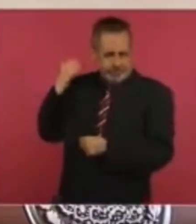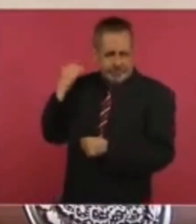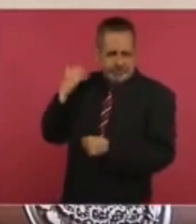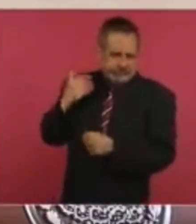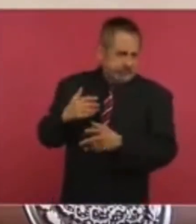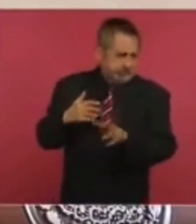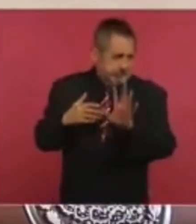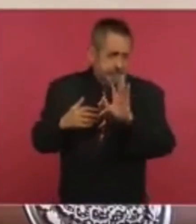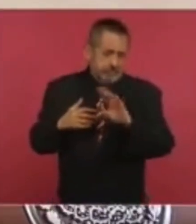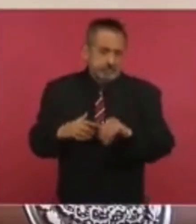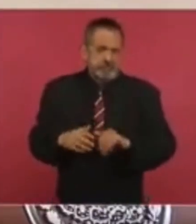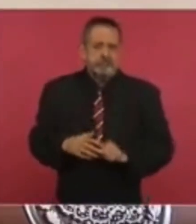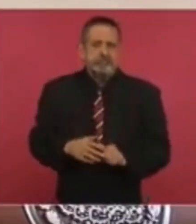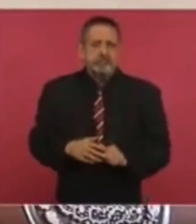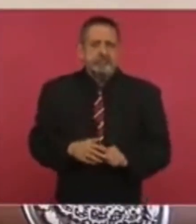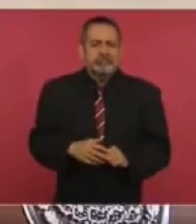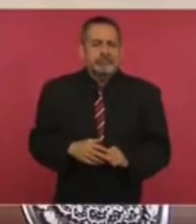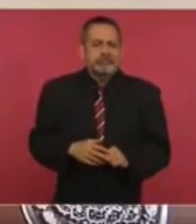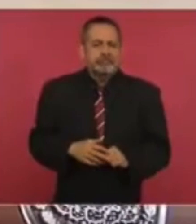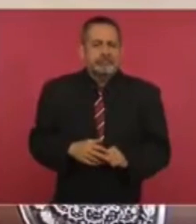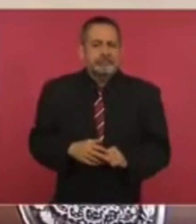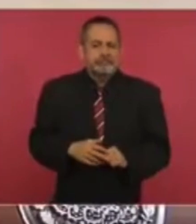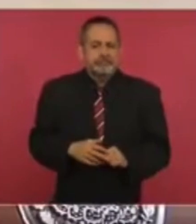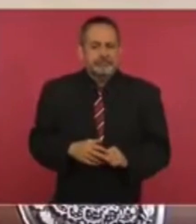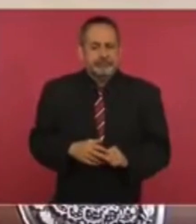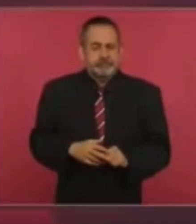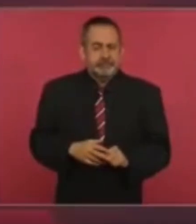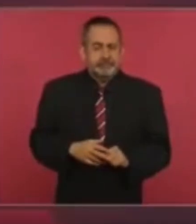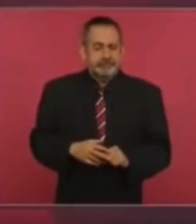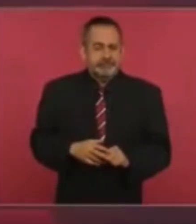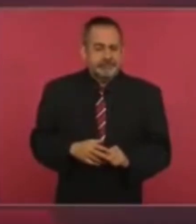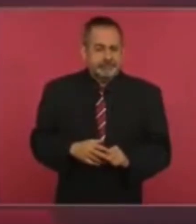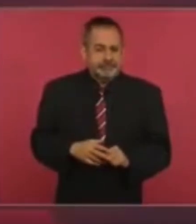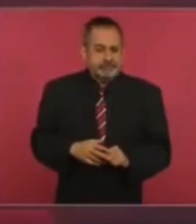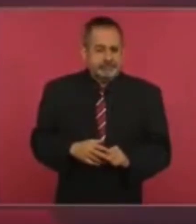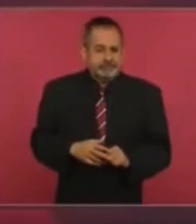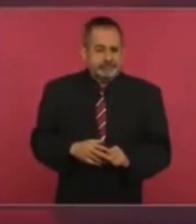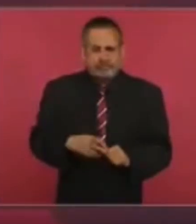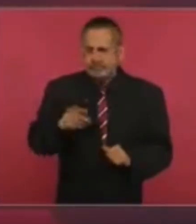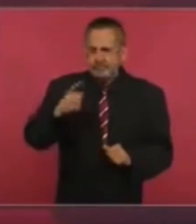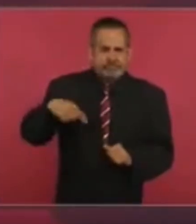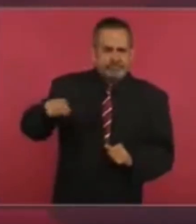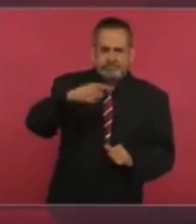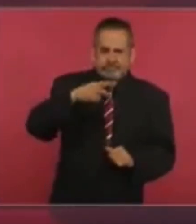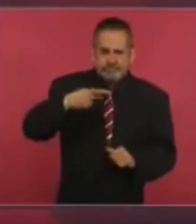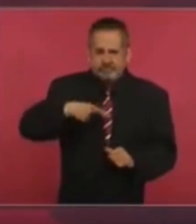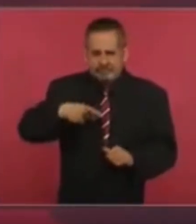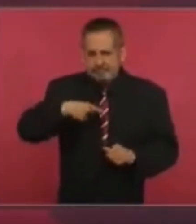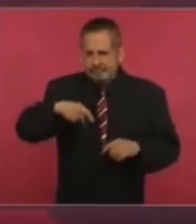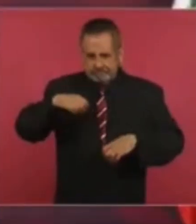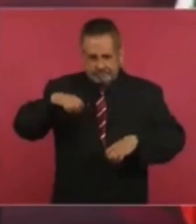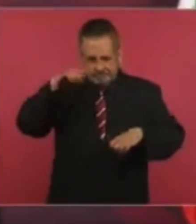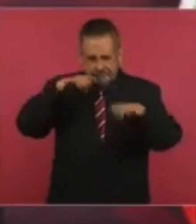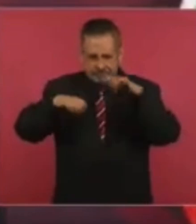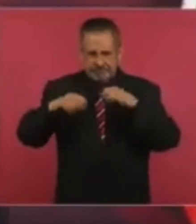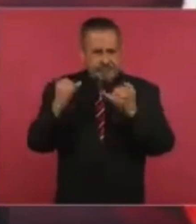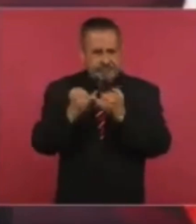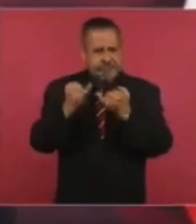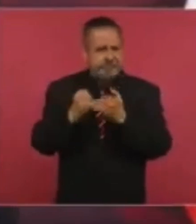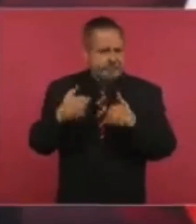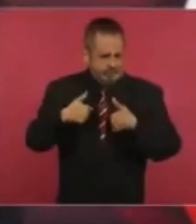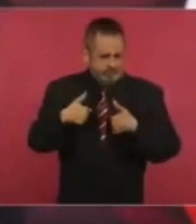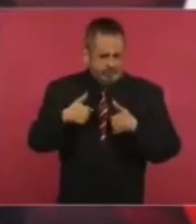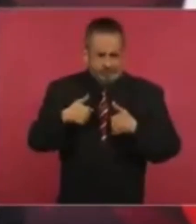y ya son gentes mayores, como yo,